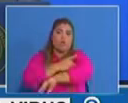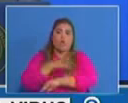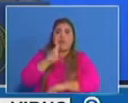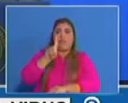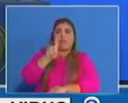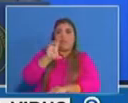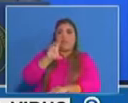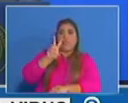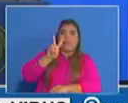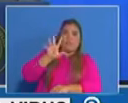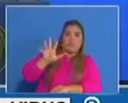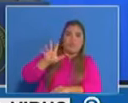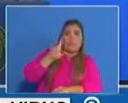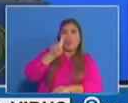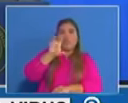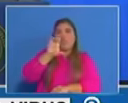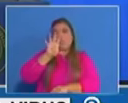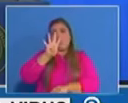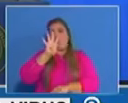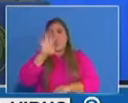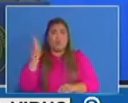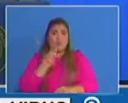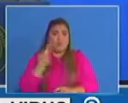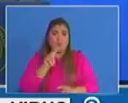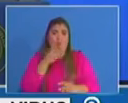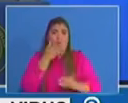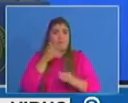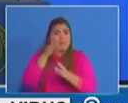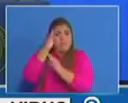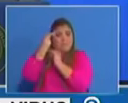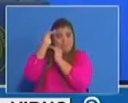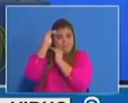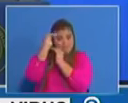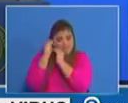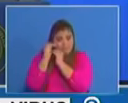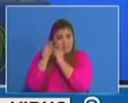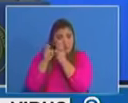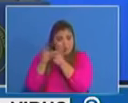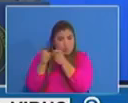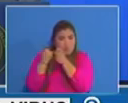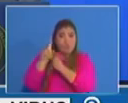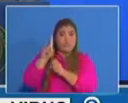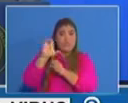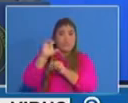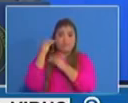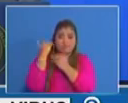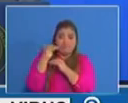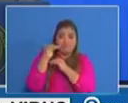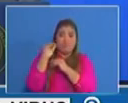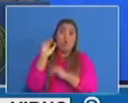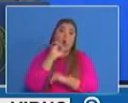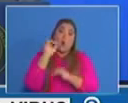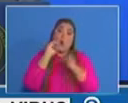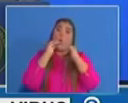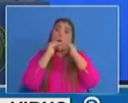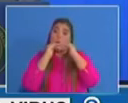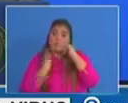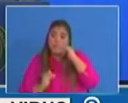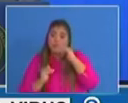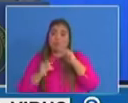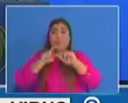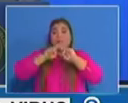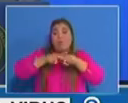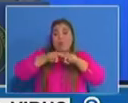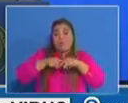se han estado levantando dependiendo la capacidad hospitalaria dependiendo la capacidad de cuidado intensivo